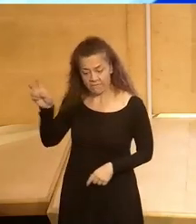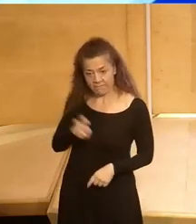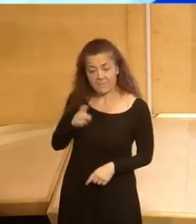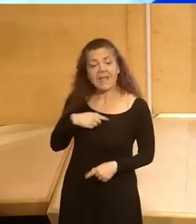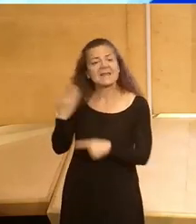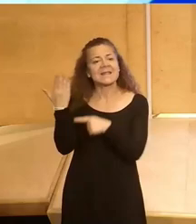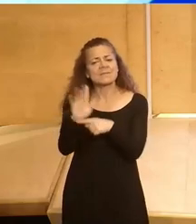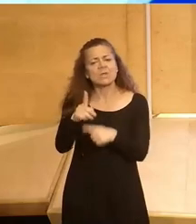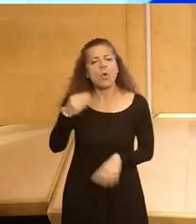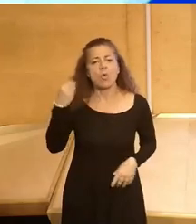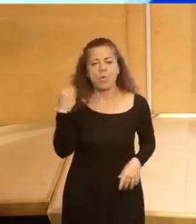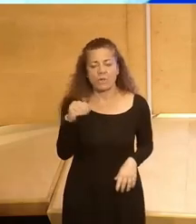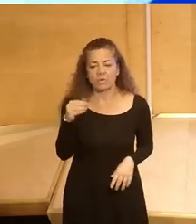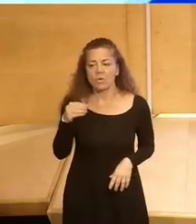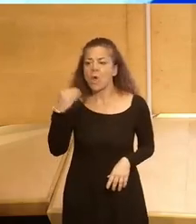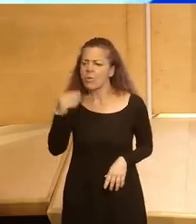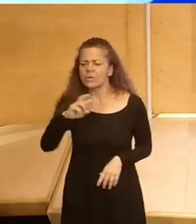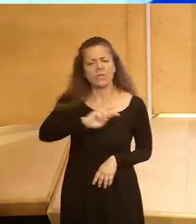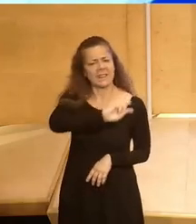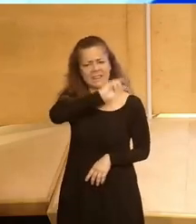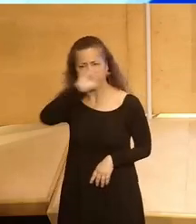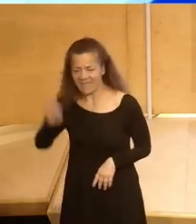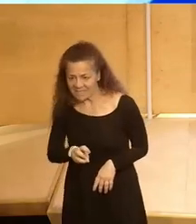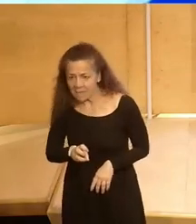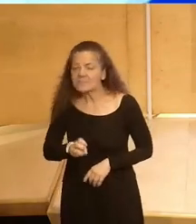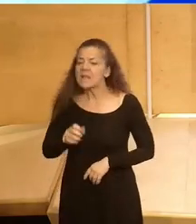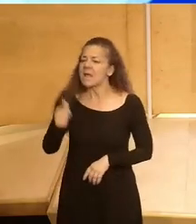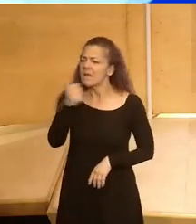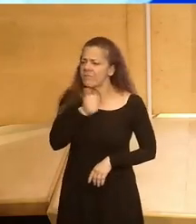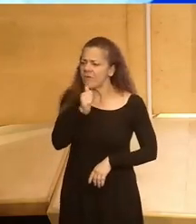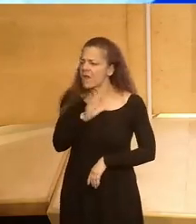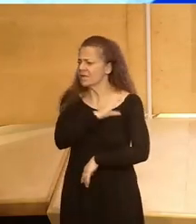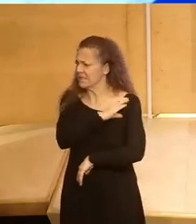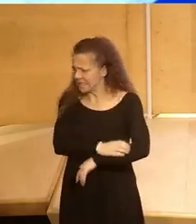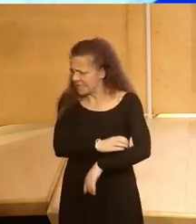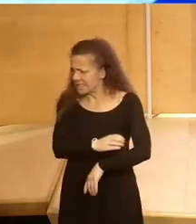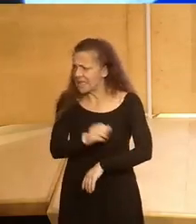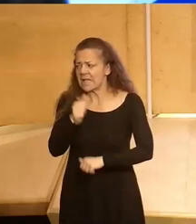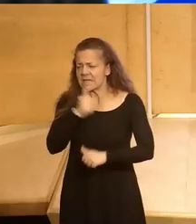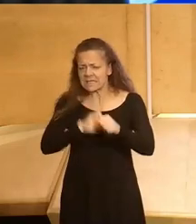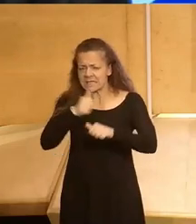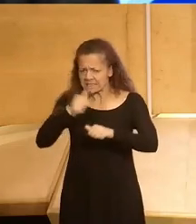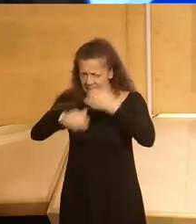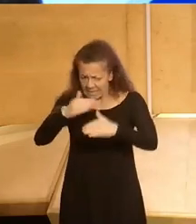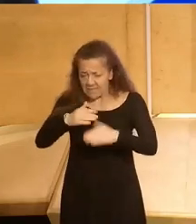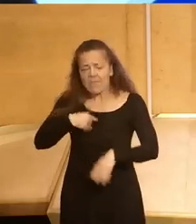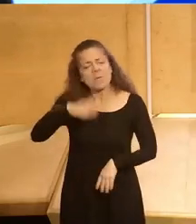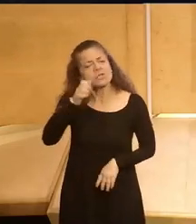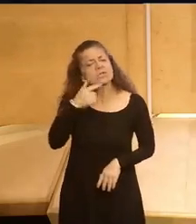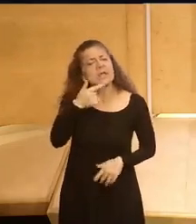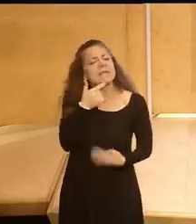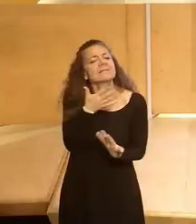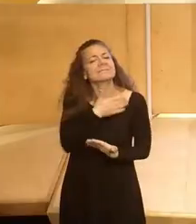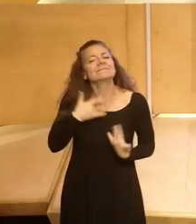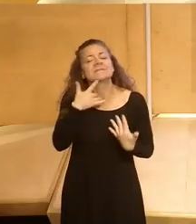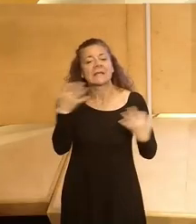representar a una juventud, una juventud diversa, resiliente y que estamos deseando escuchar lo que tiene que decir. Hoy, la verdad que es